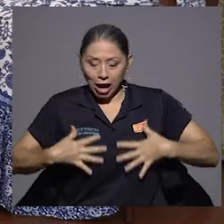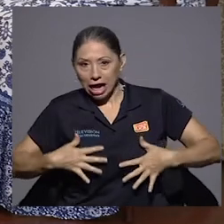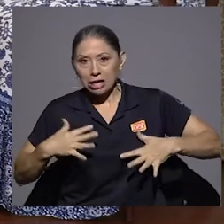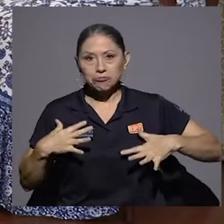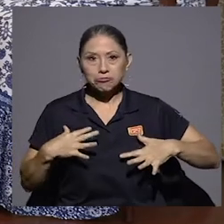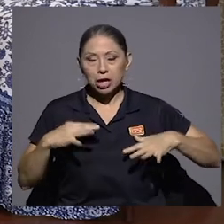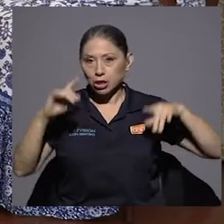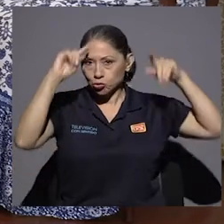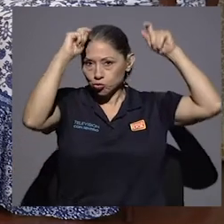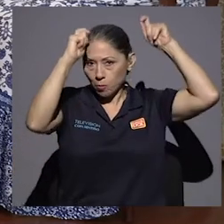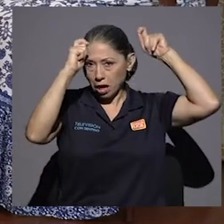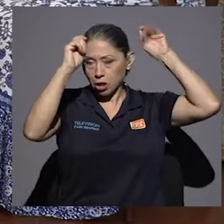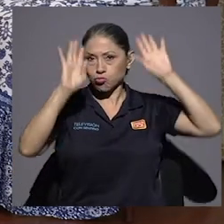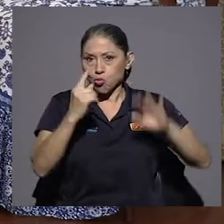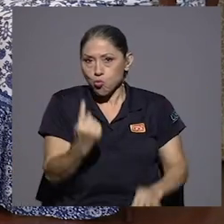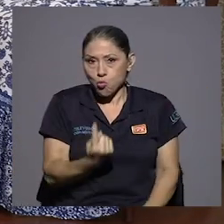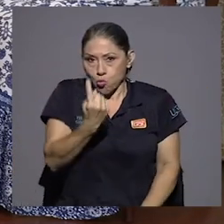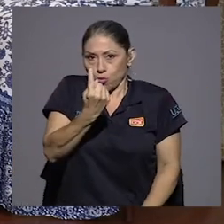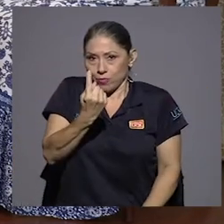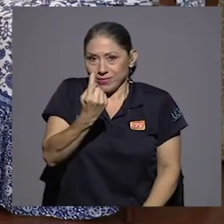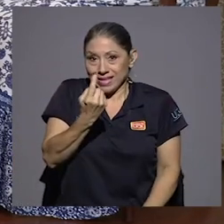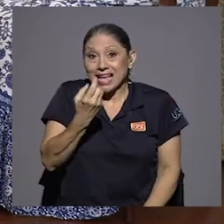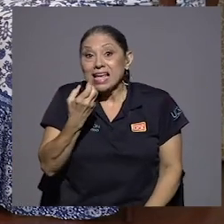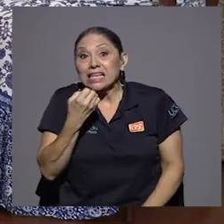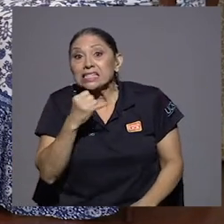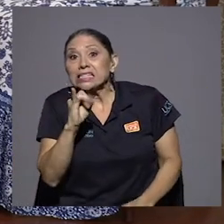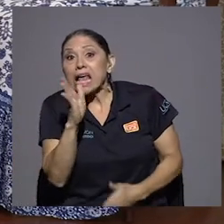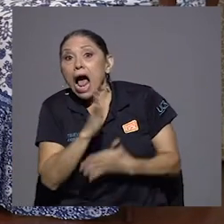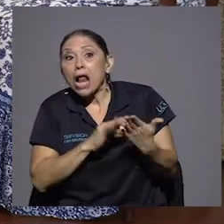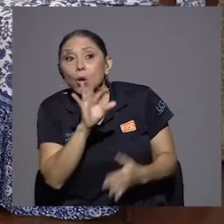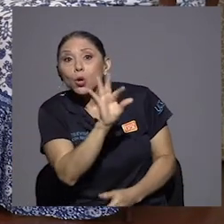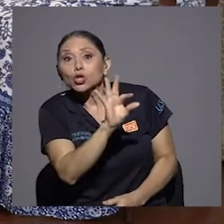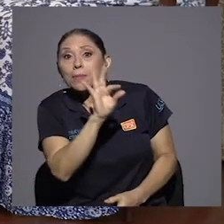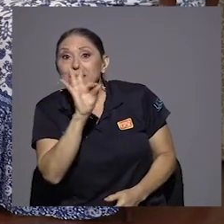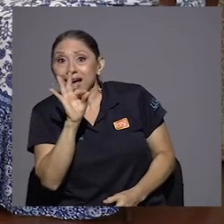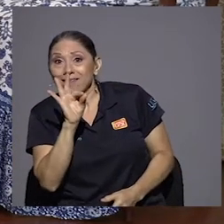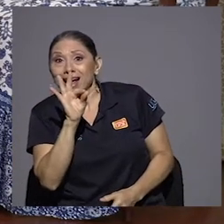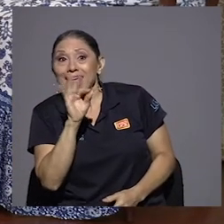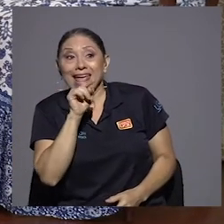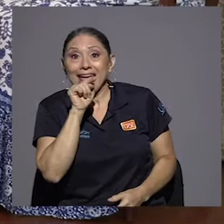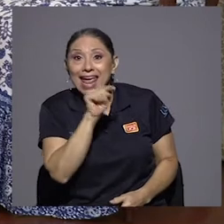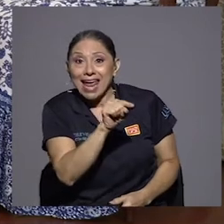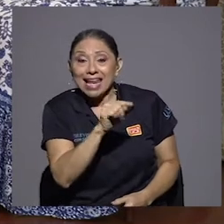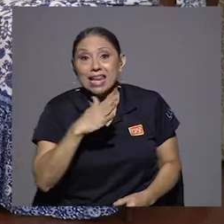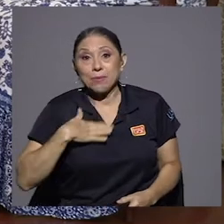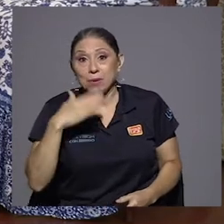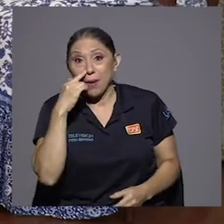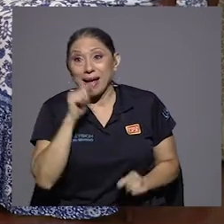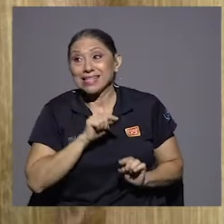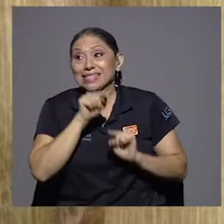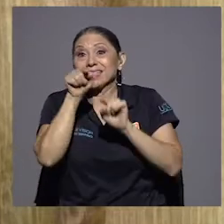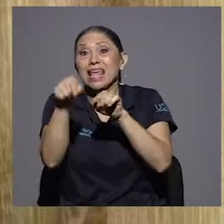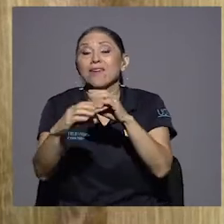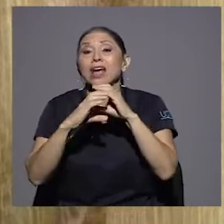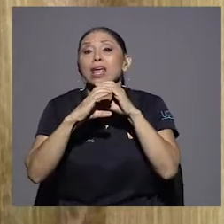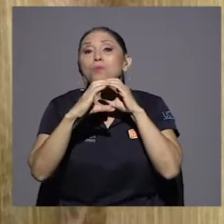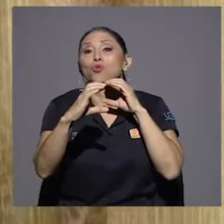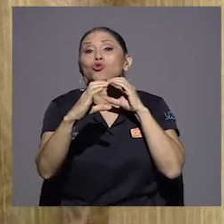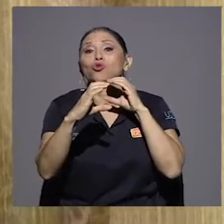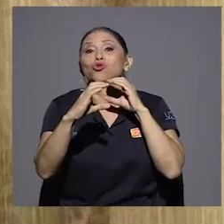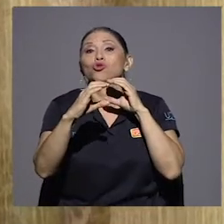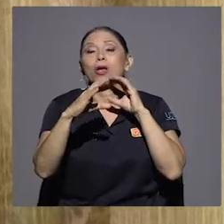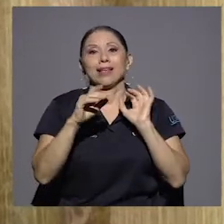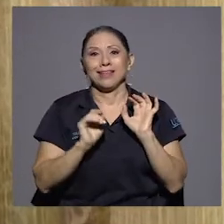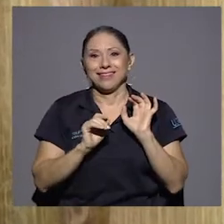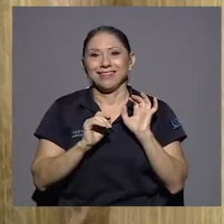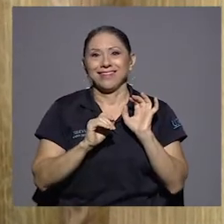sombrero. Y si los invitaban a algo, él y mi mamá se iban en bus. Y entonces quedaban como a cien metros de la